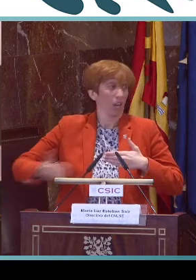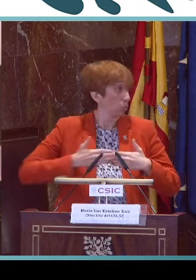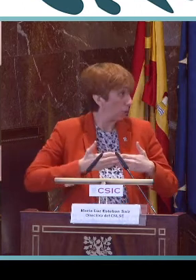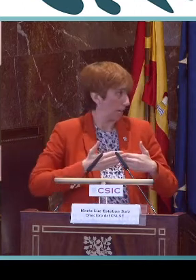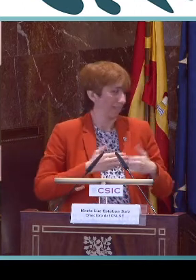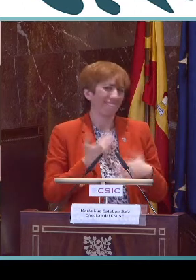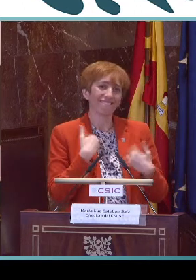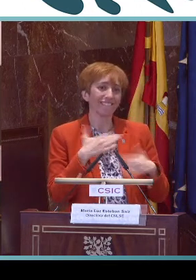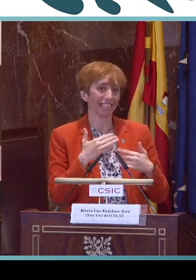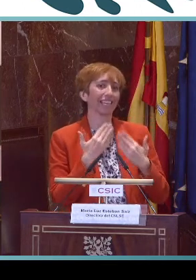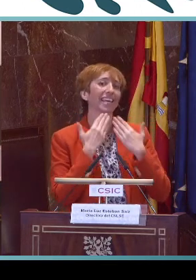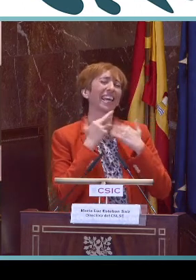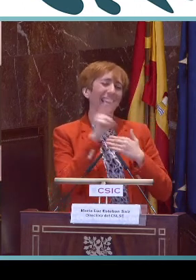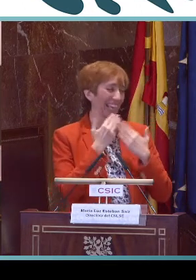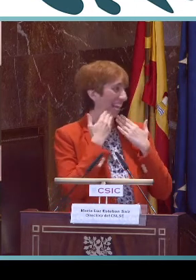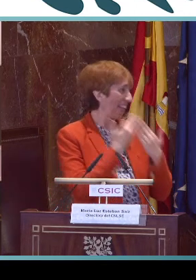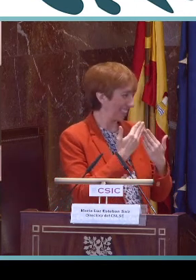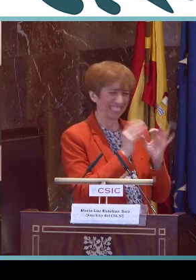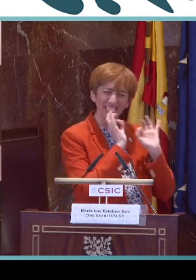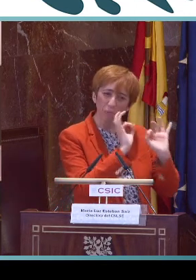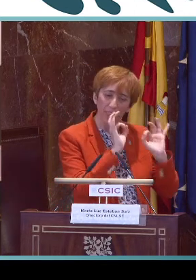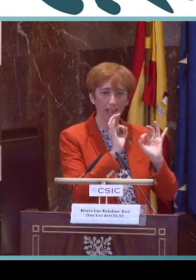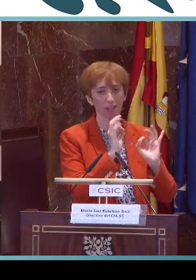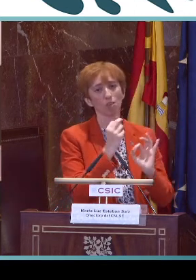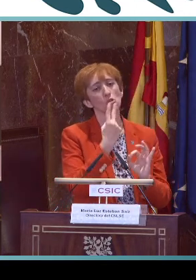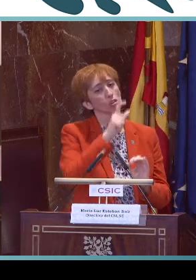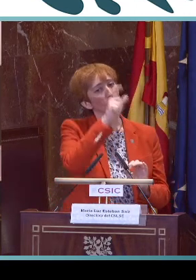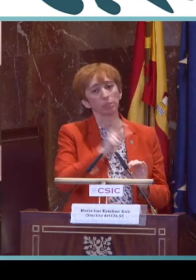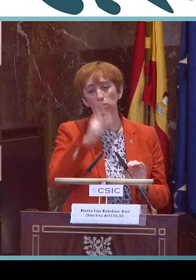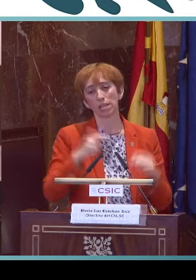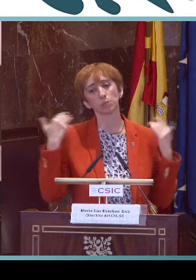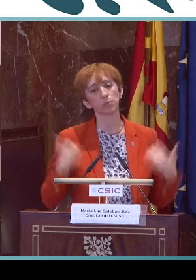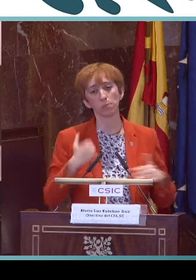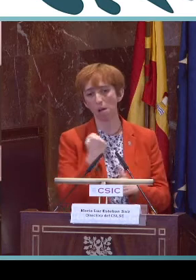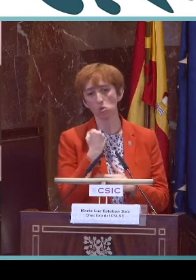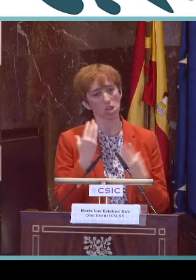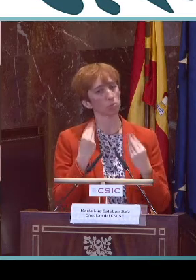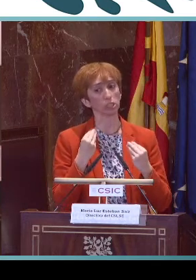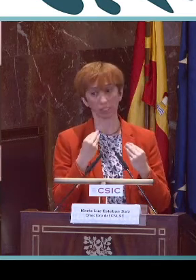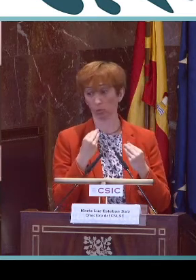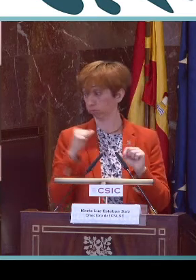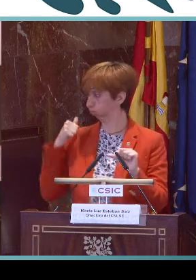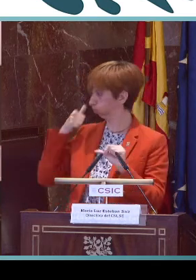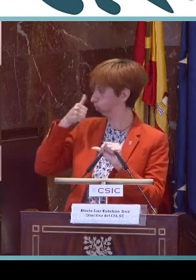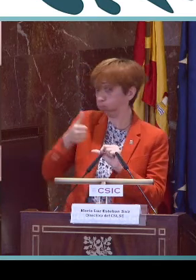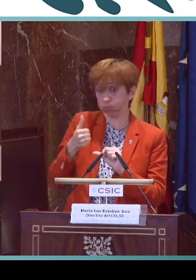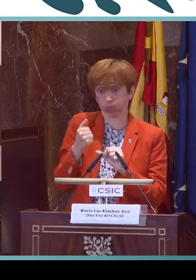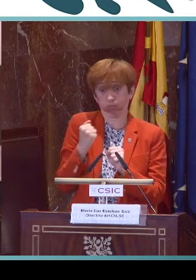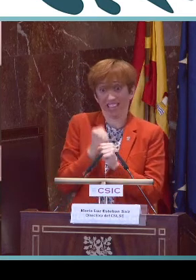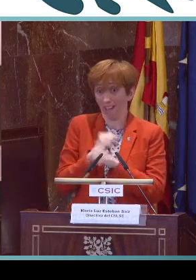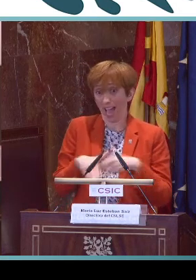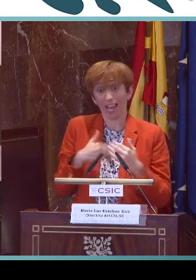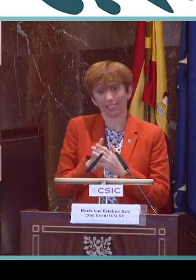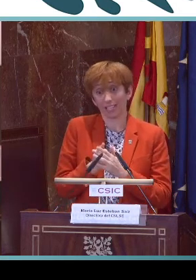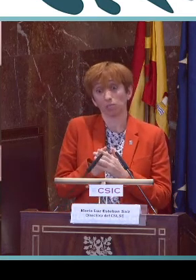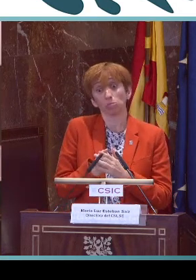básicos. Quiero reiterar mi agradecimiento especialmente a dos personas que nos han apoyado a